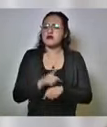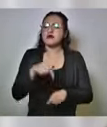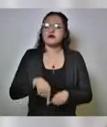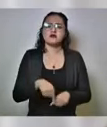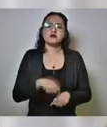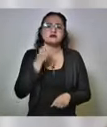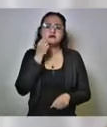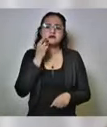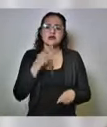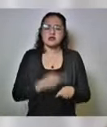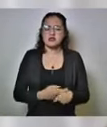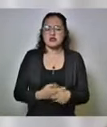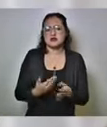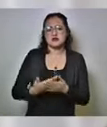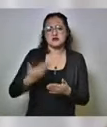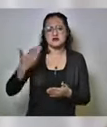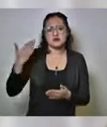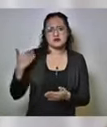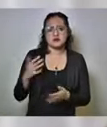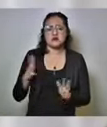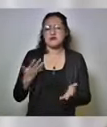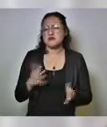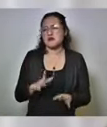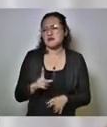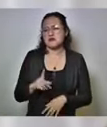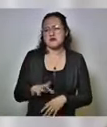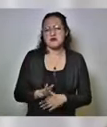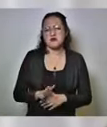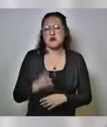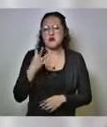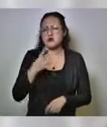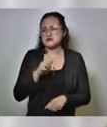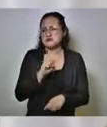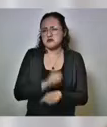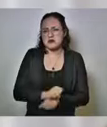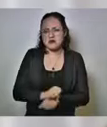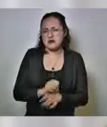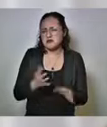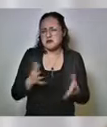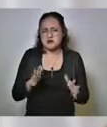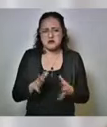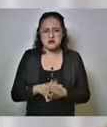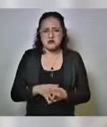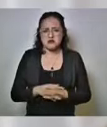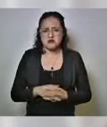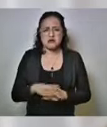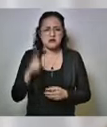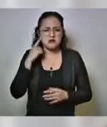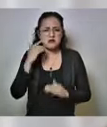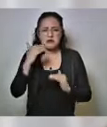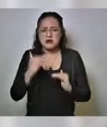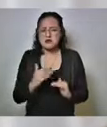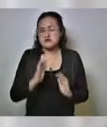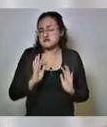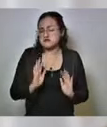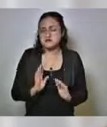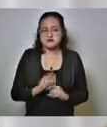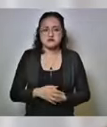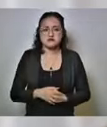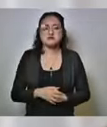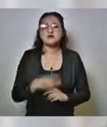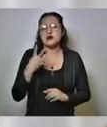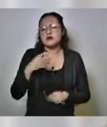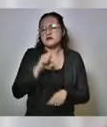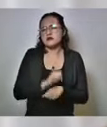subsecretaria desde hace no menos de cuatro semanas a lo mejor es menos pero sí cuatro